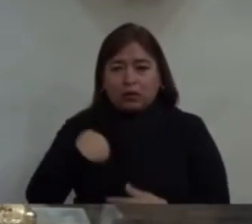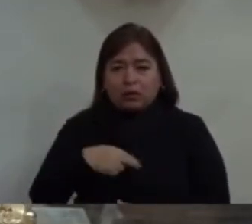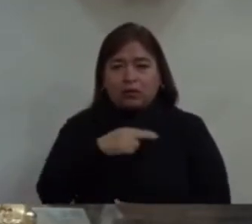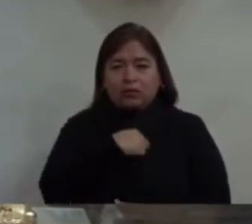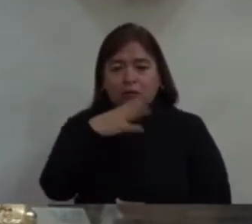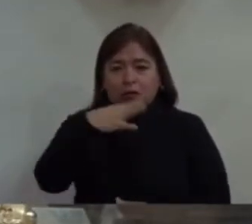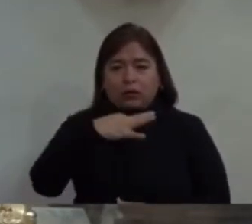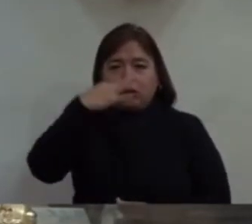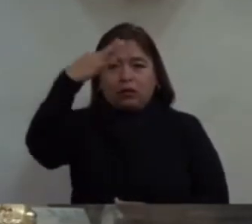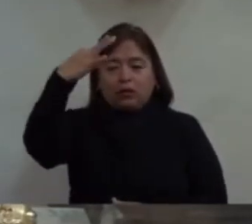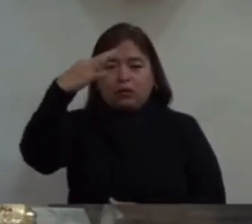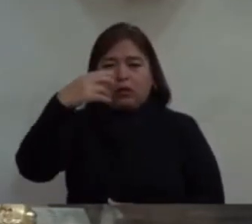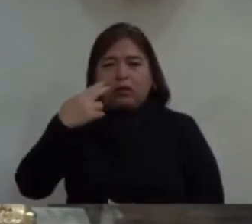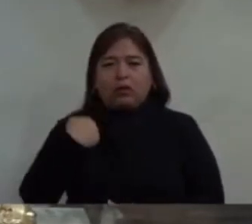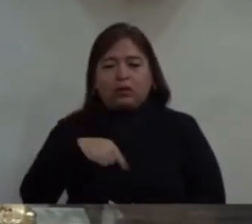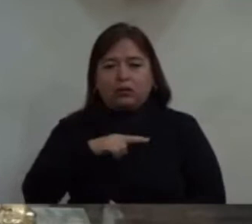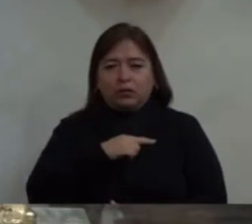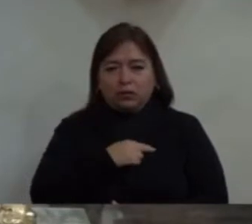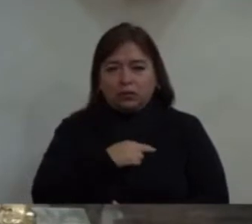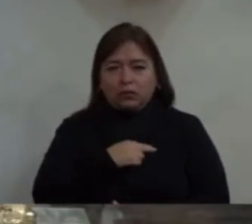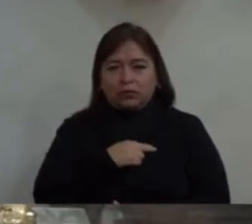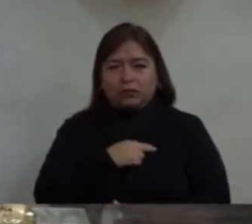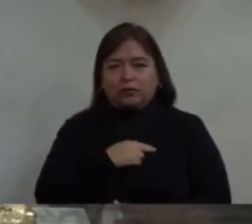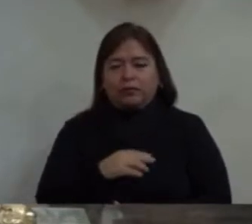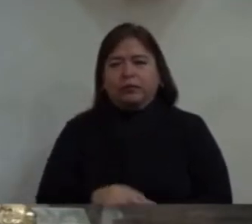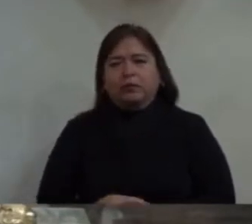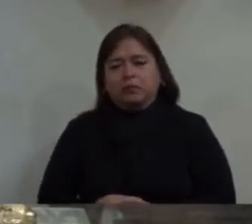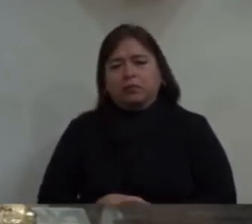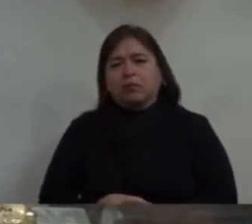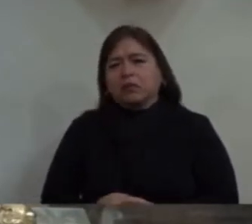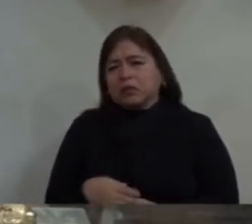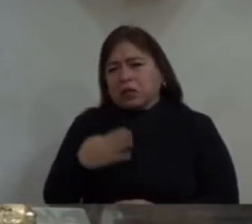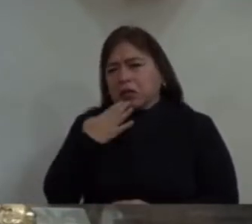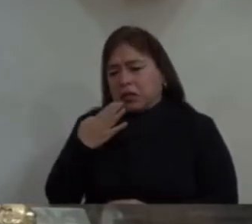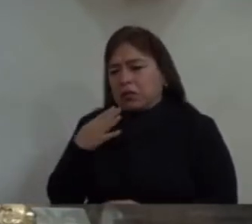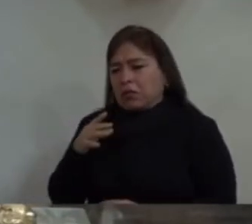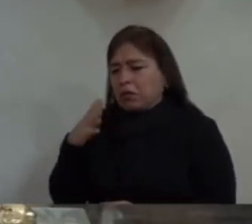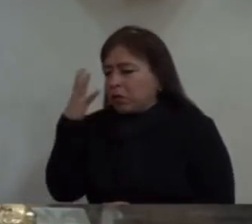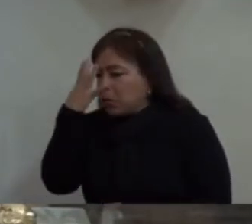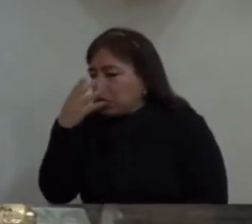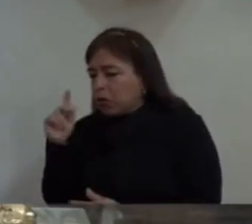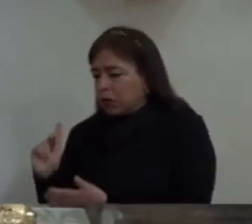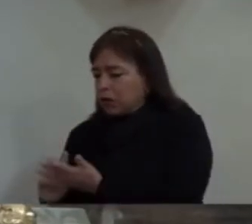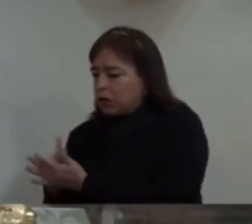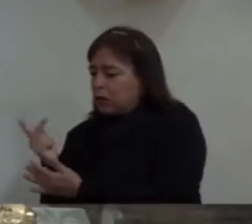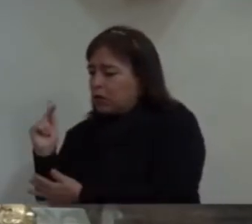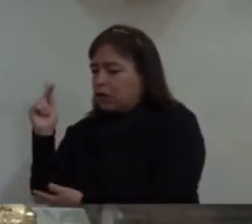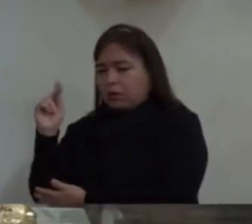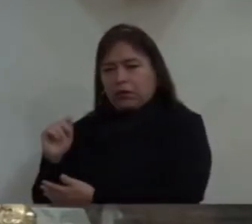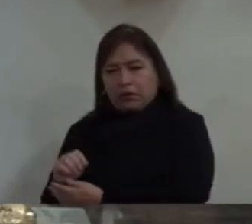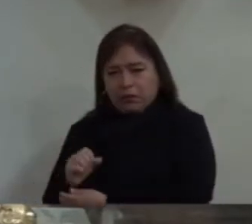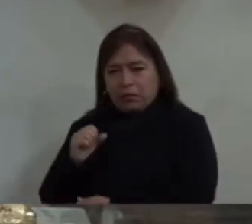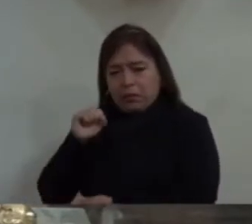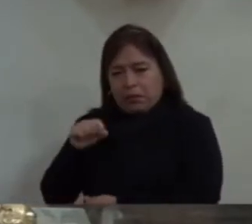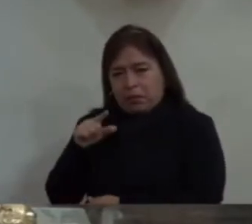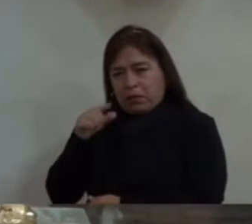vivientes. Son bellas las plantas. Son bellos los animales.